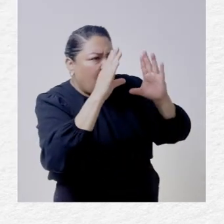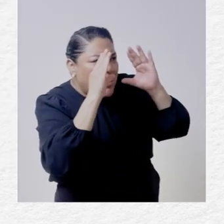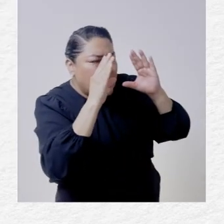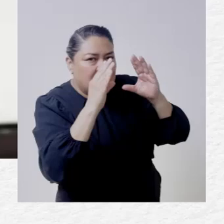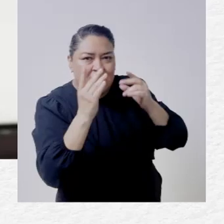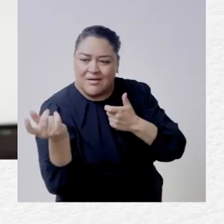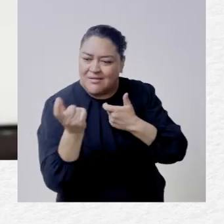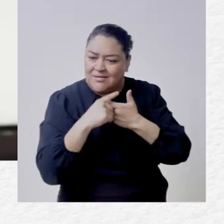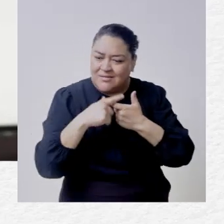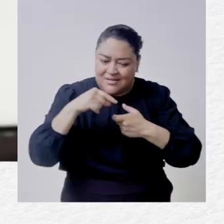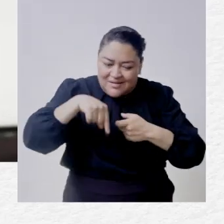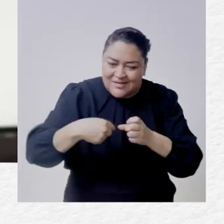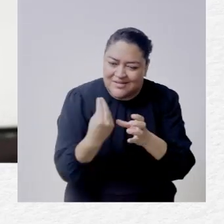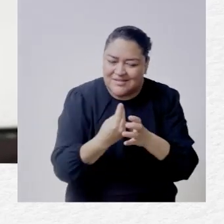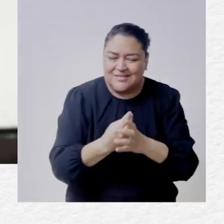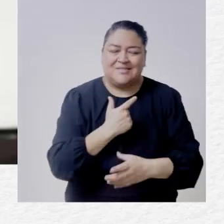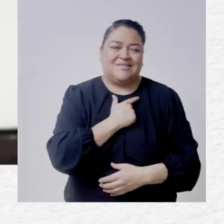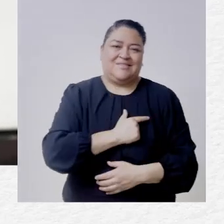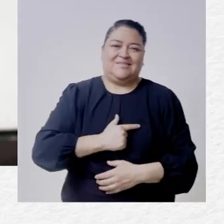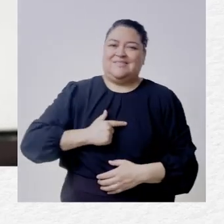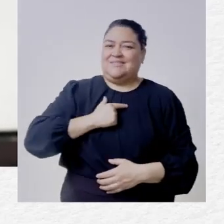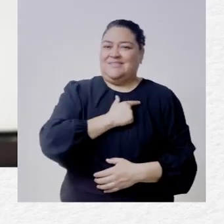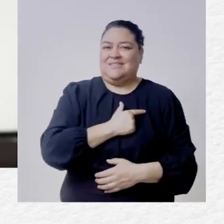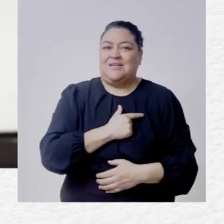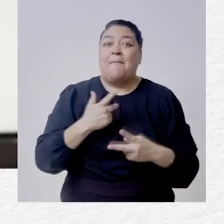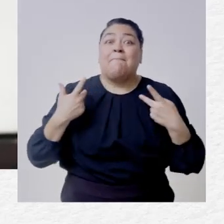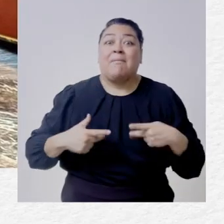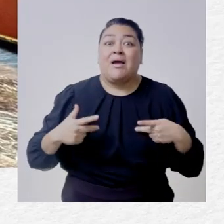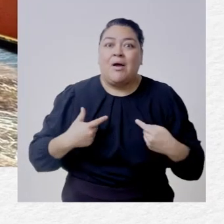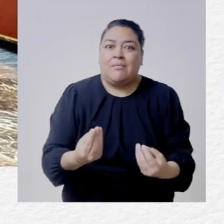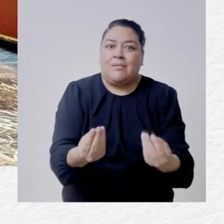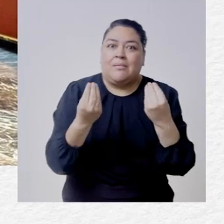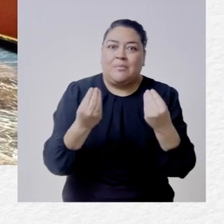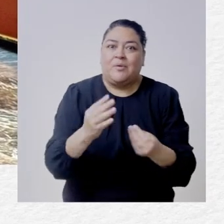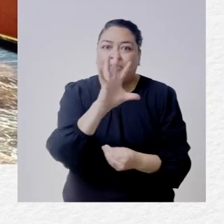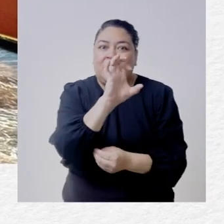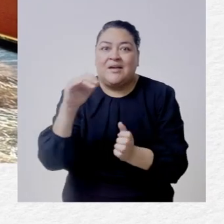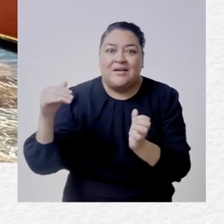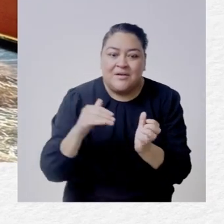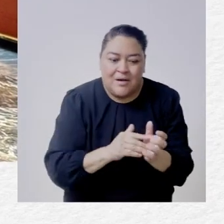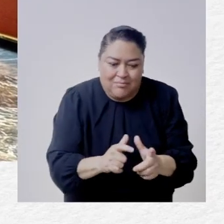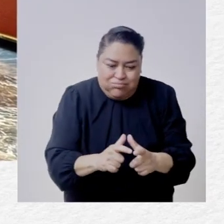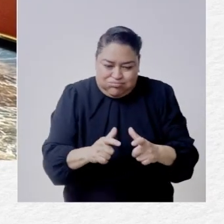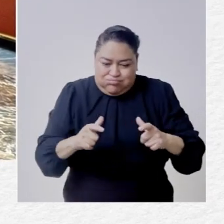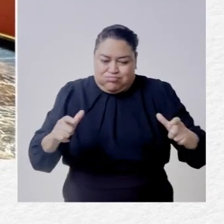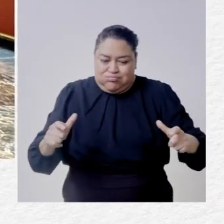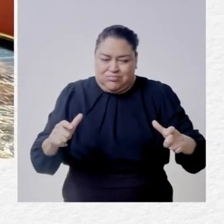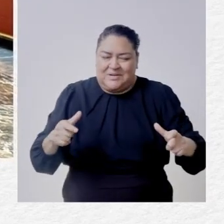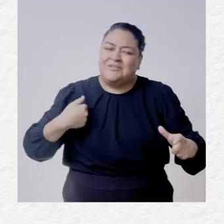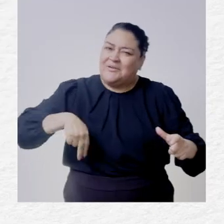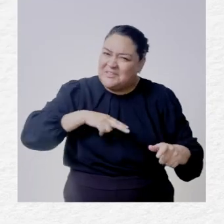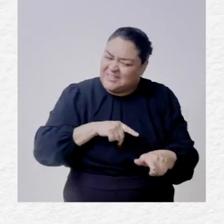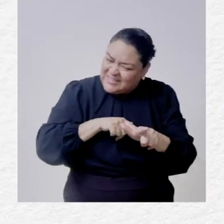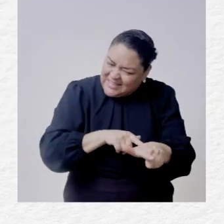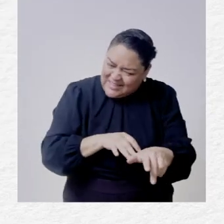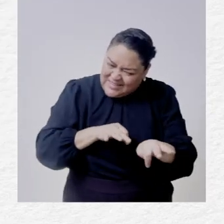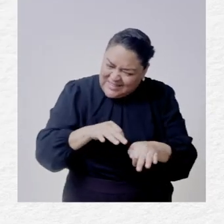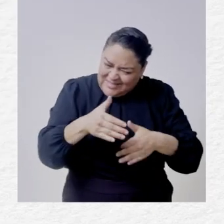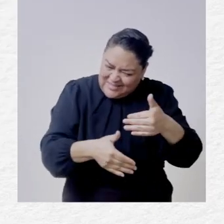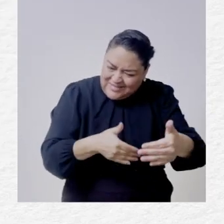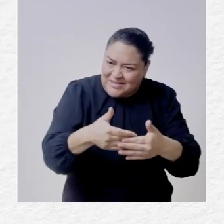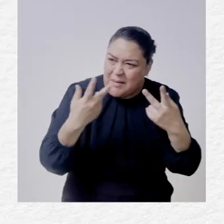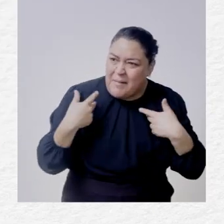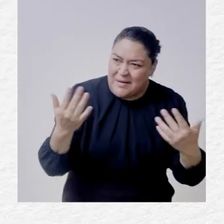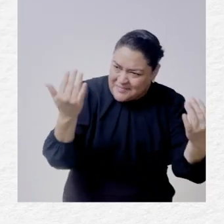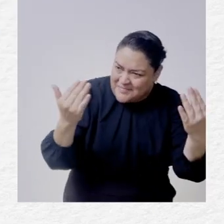electoral y estudiar con nosotros es una cifra muy representativa y bueno pues seguiremos trabajando para tener más